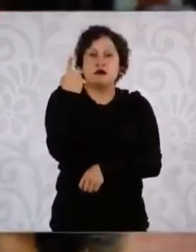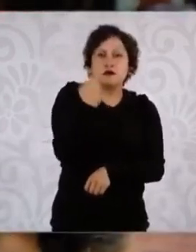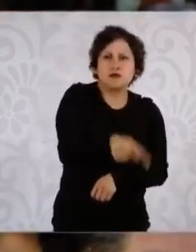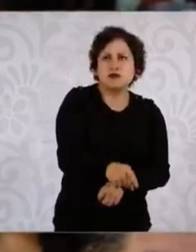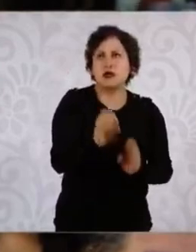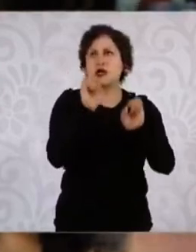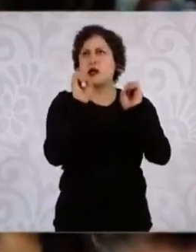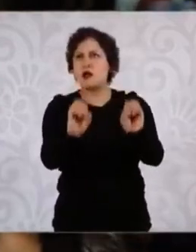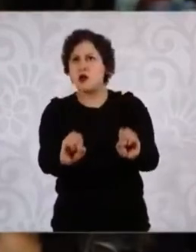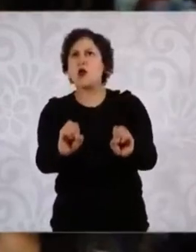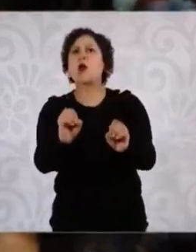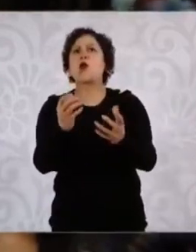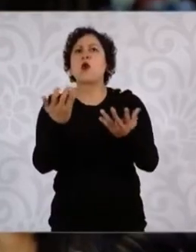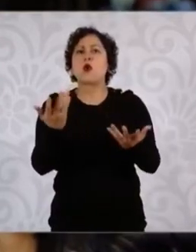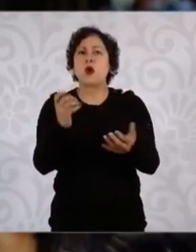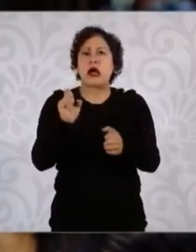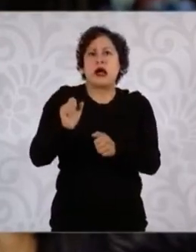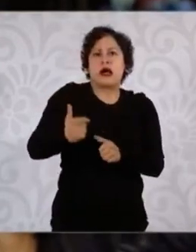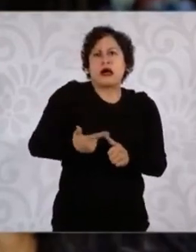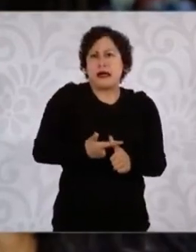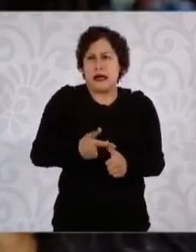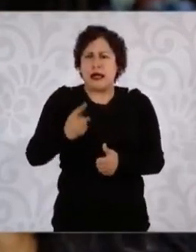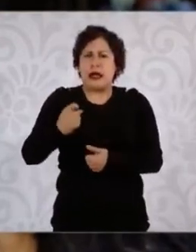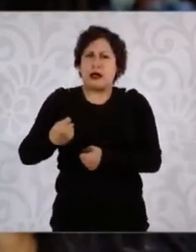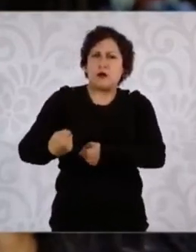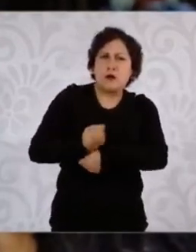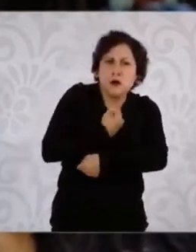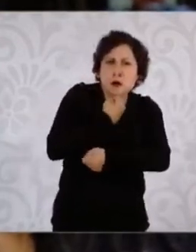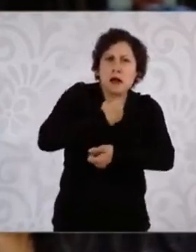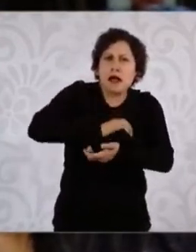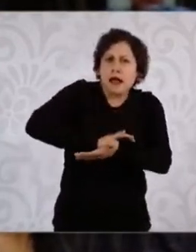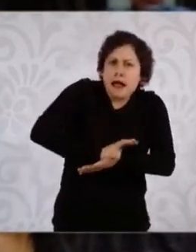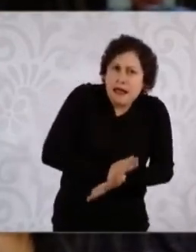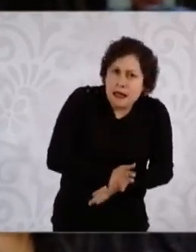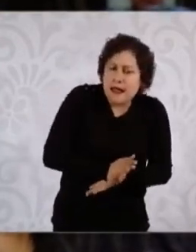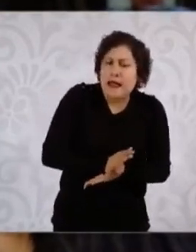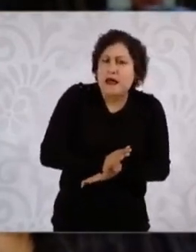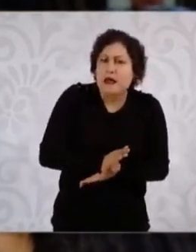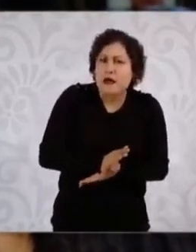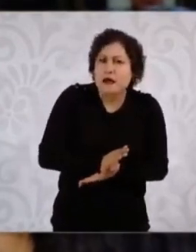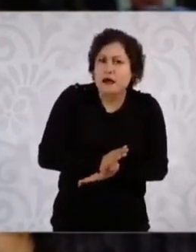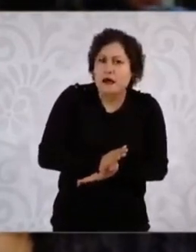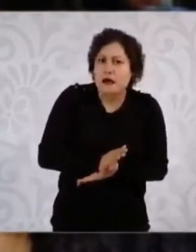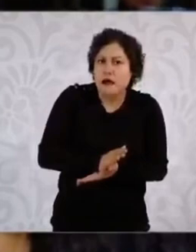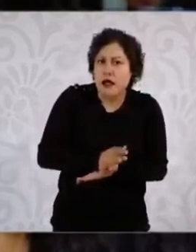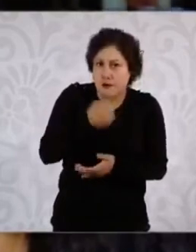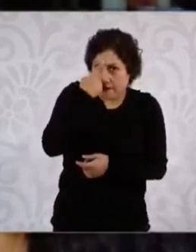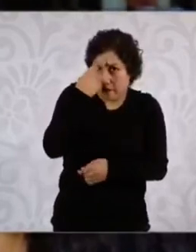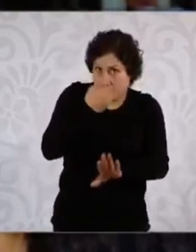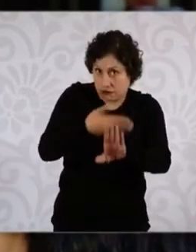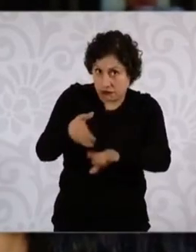abuso o violencia en contra de ellas?